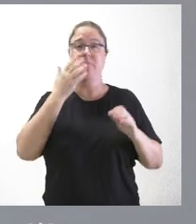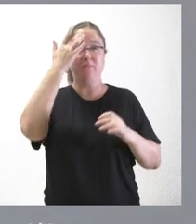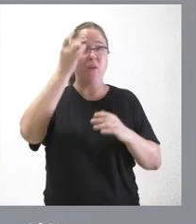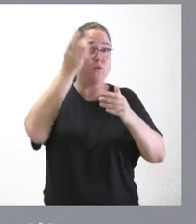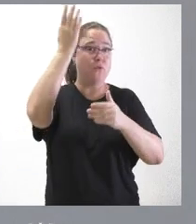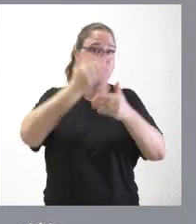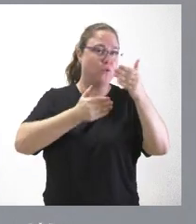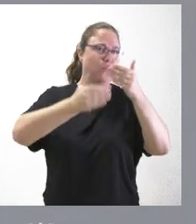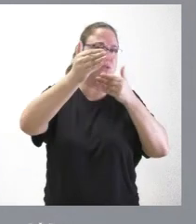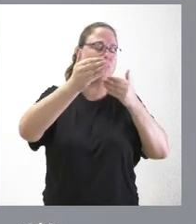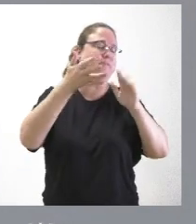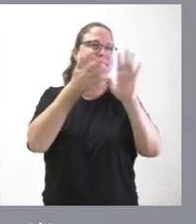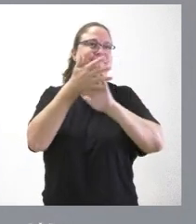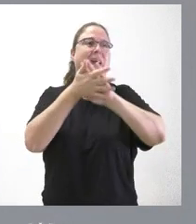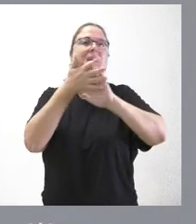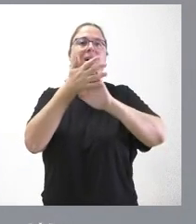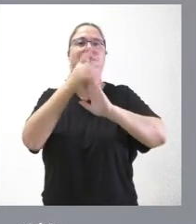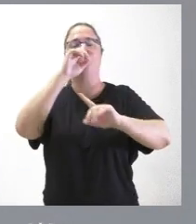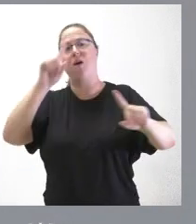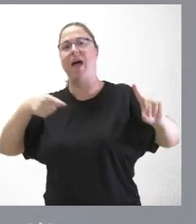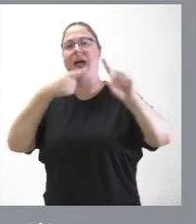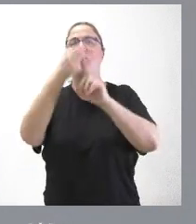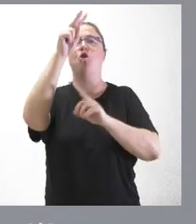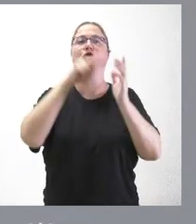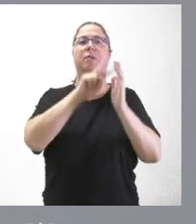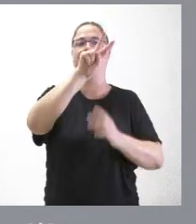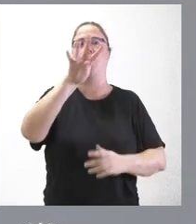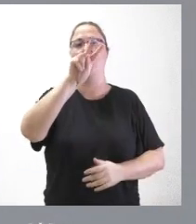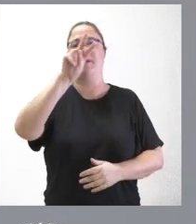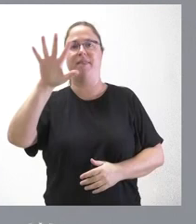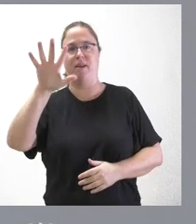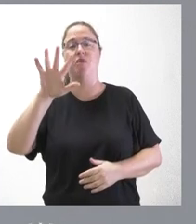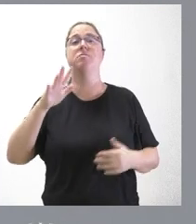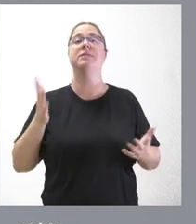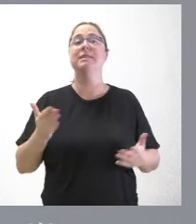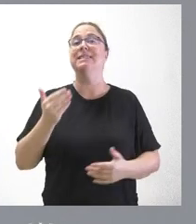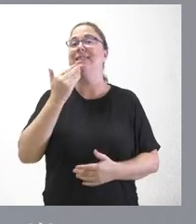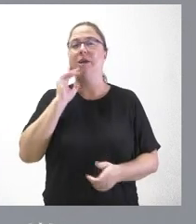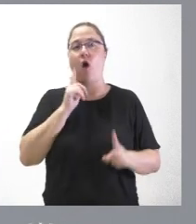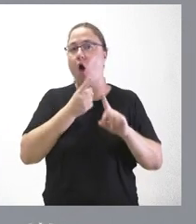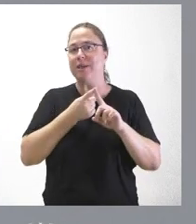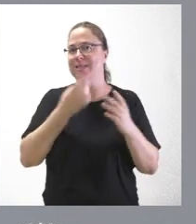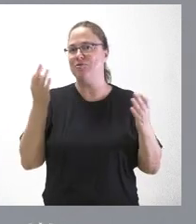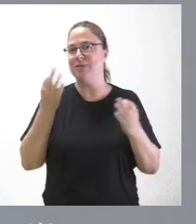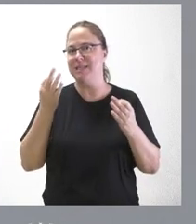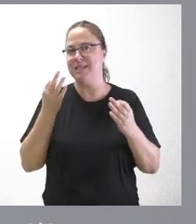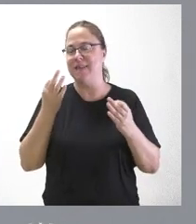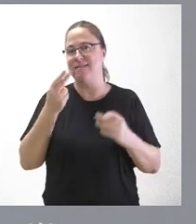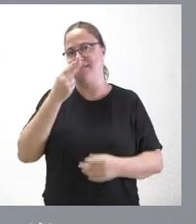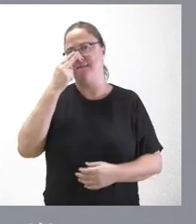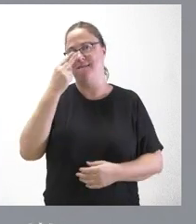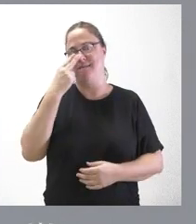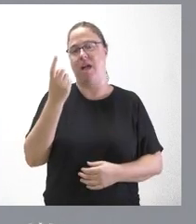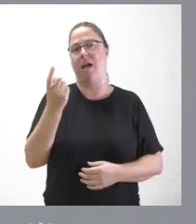futuro, y ya hablo para el año, del curso 24-25, pues tenga siempre como objetivo básico el interés de los